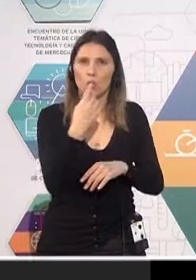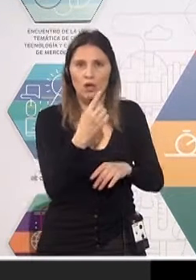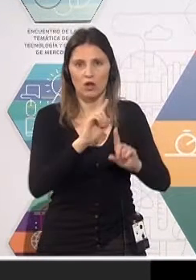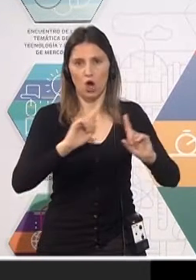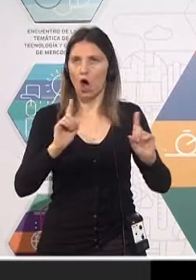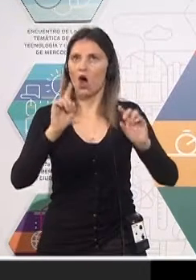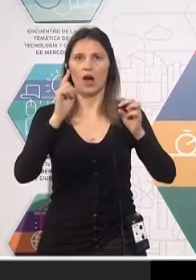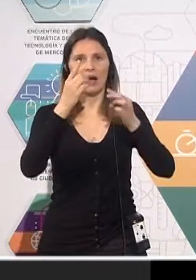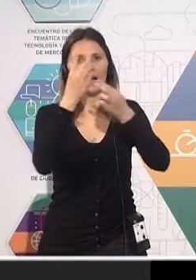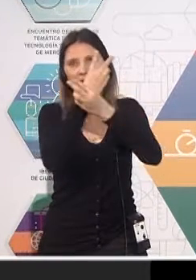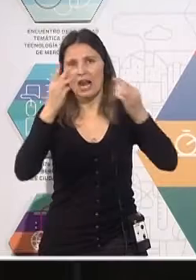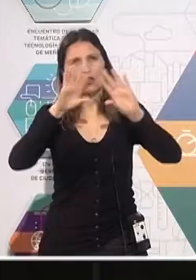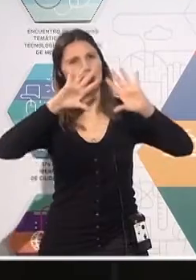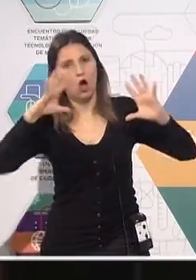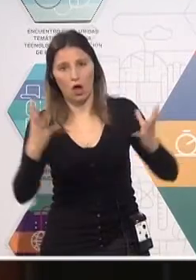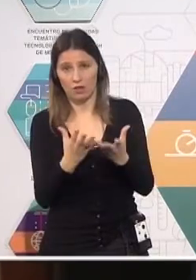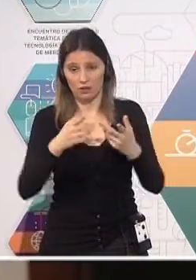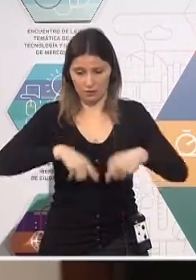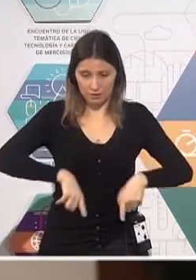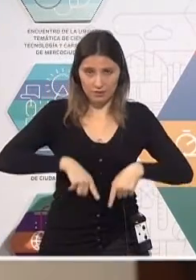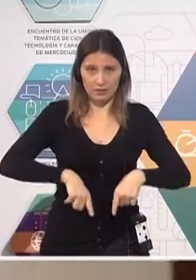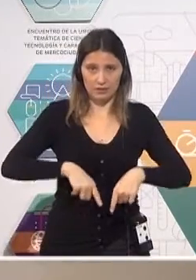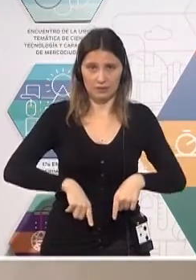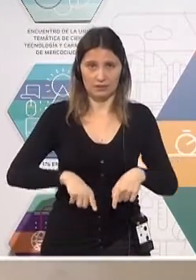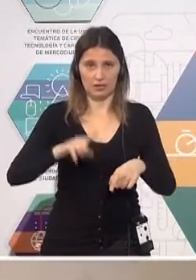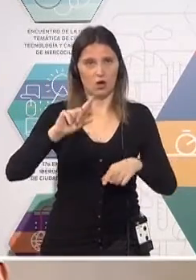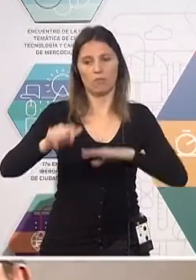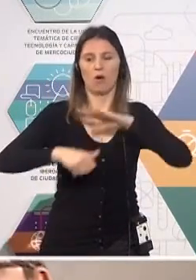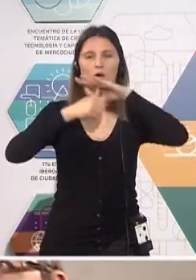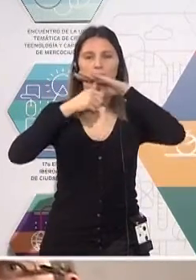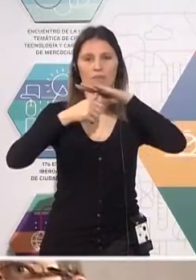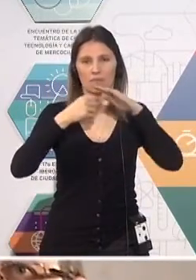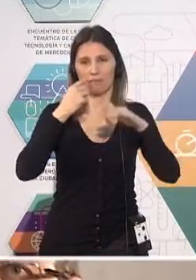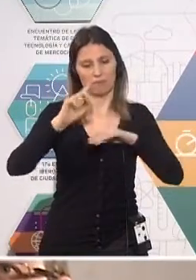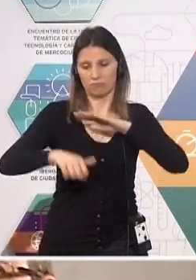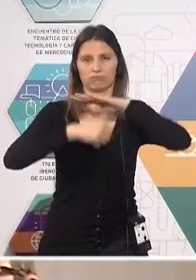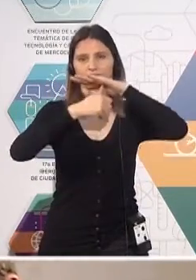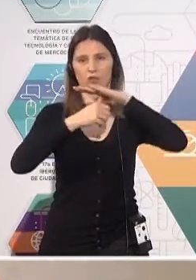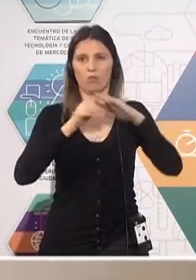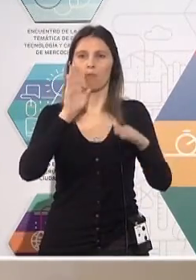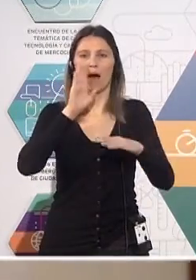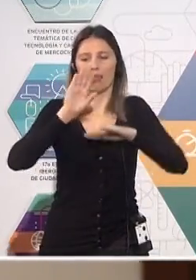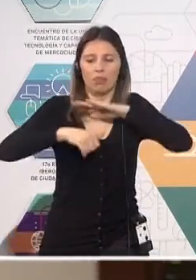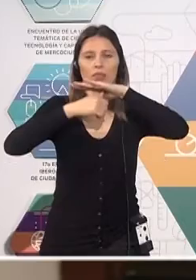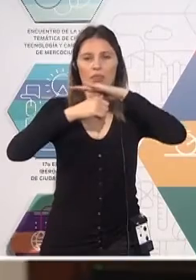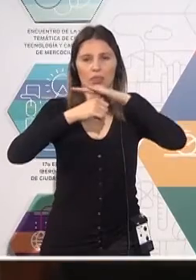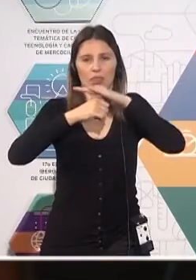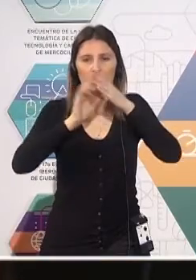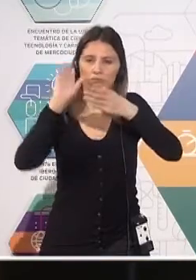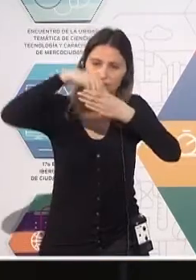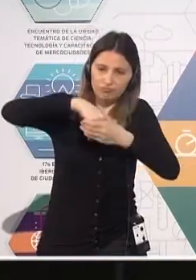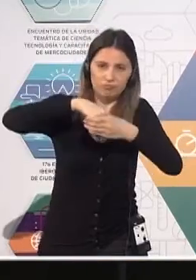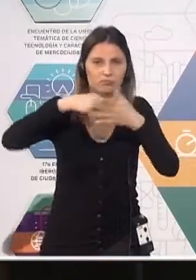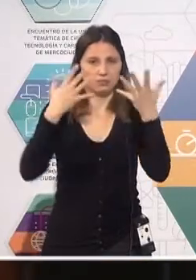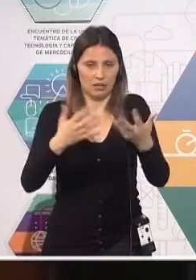aplicación de aplicaciones. A mí me gusta llamarla Mamushcaps, porque es una cosa dentro de la otra. Lo